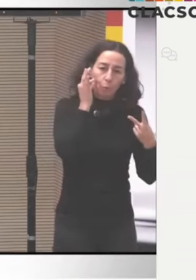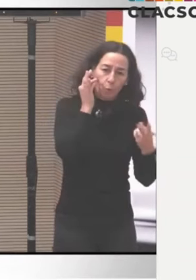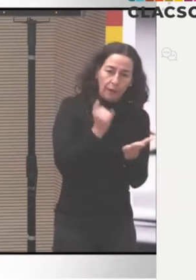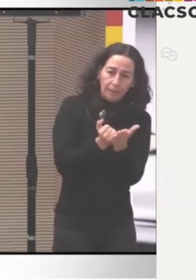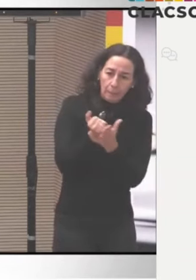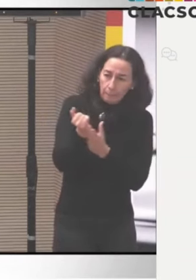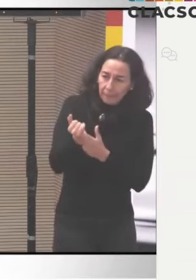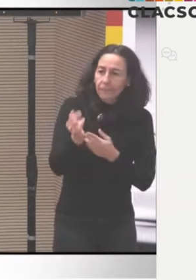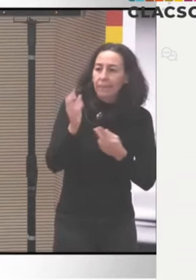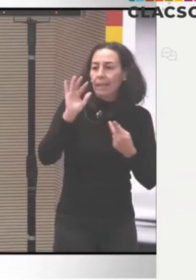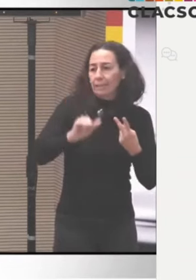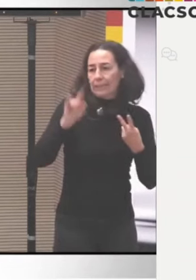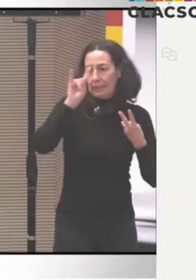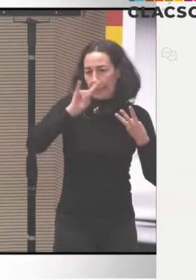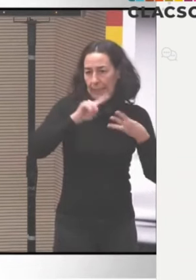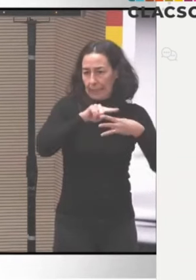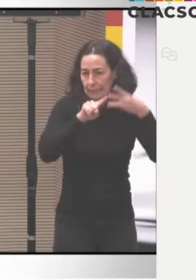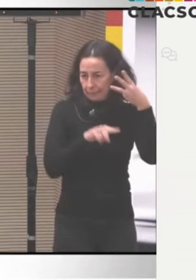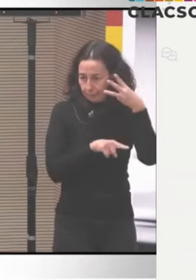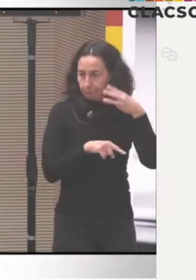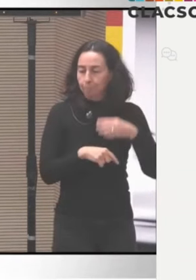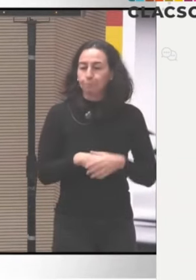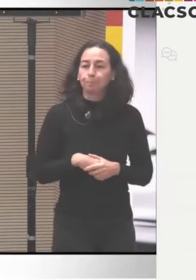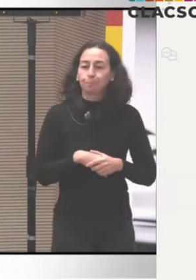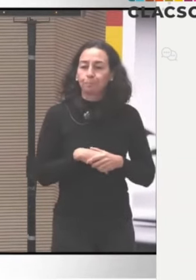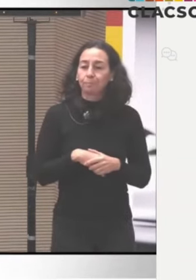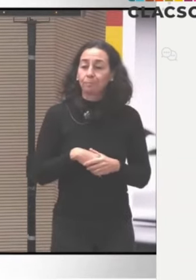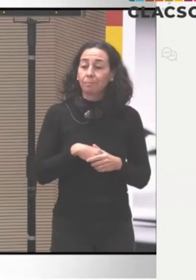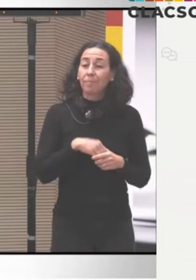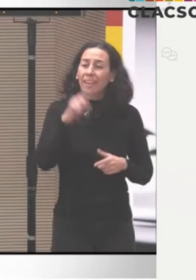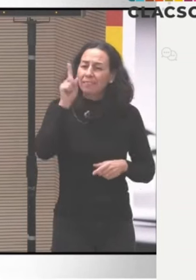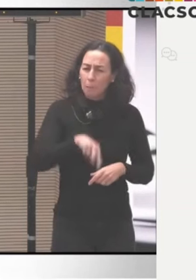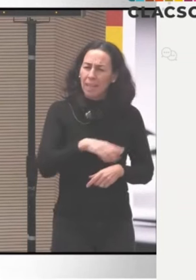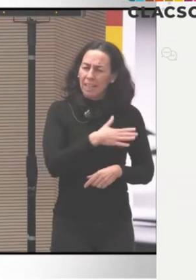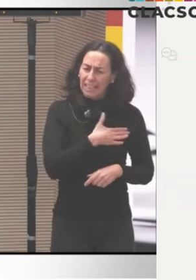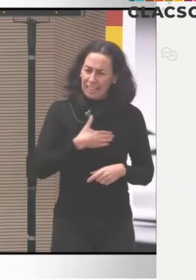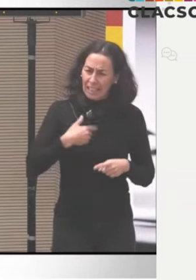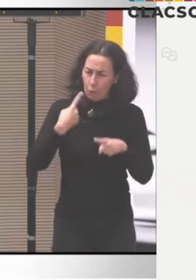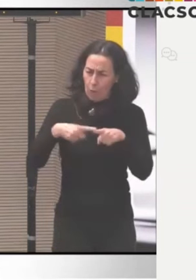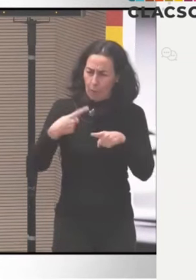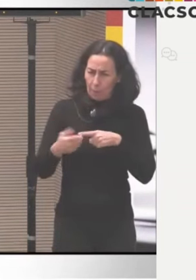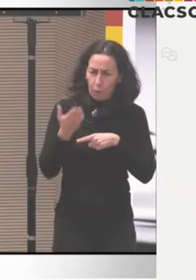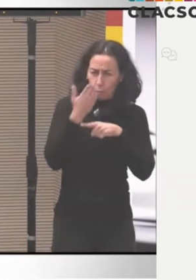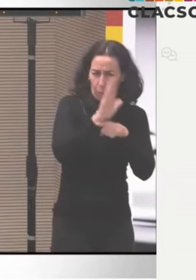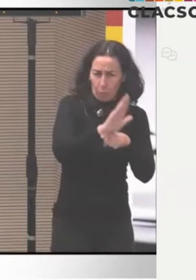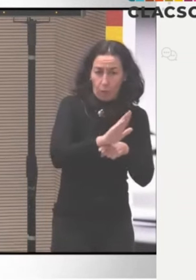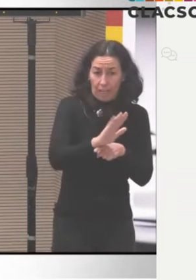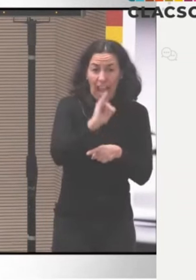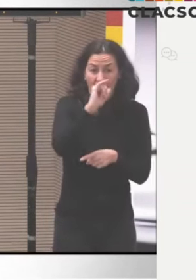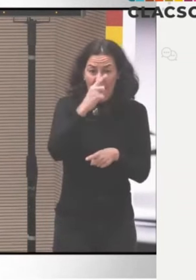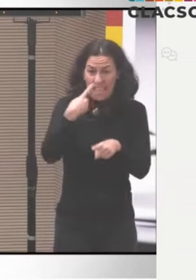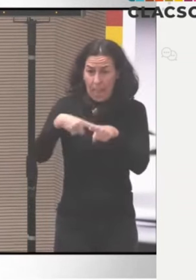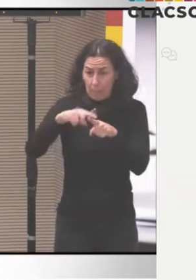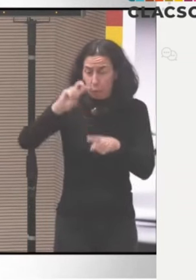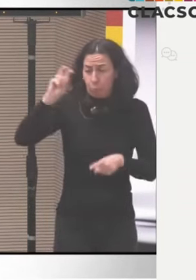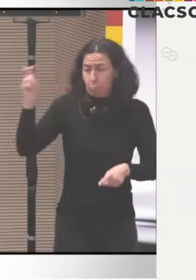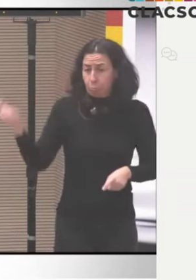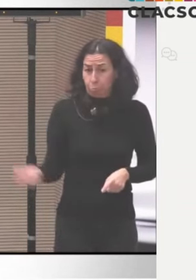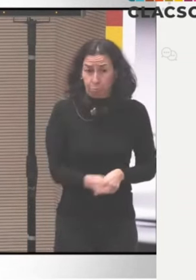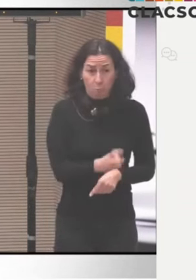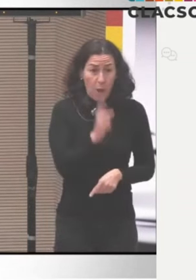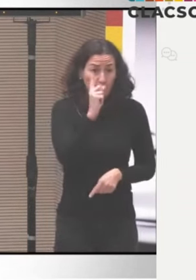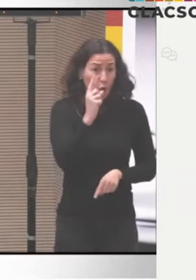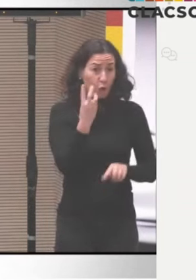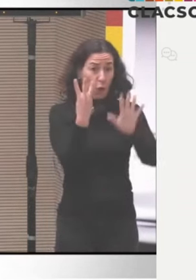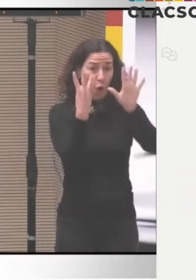de un contexto también de las periferias urbanas. Y en este enmarque, un elemento que yo traje